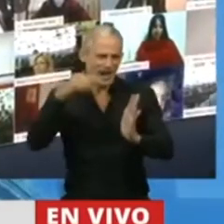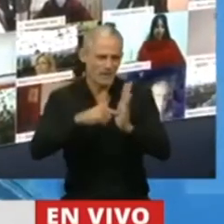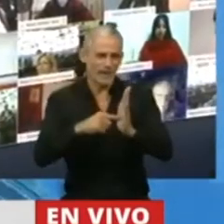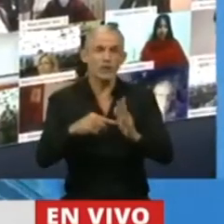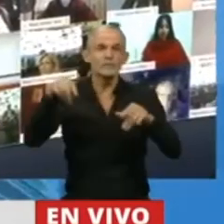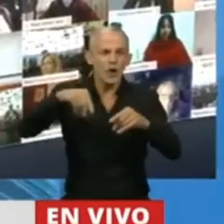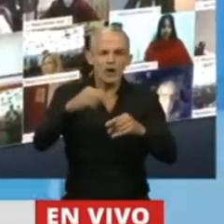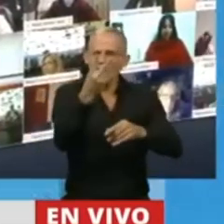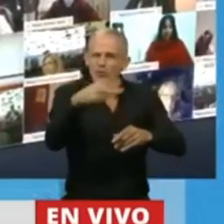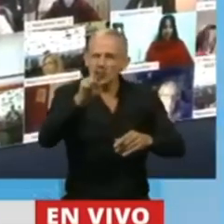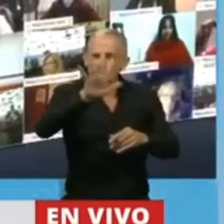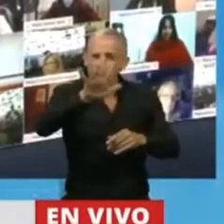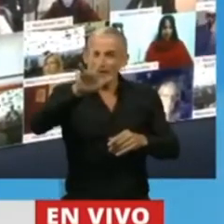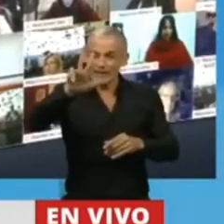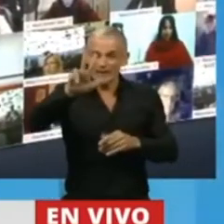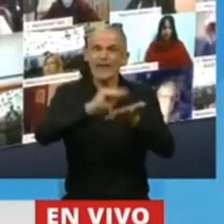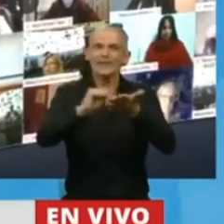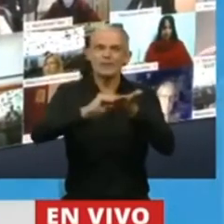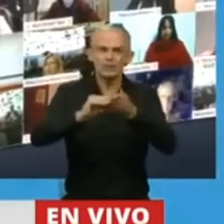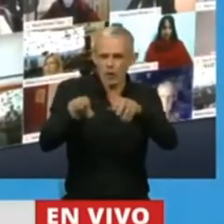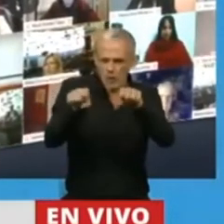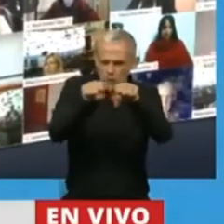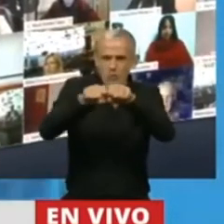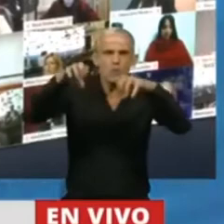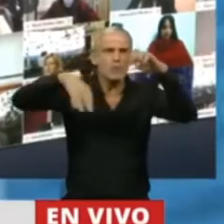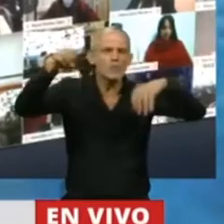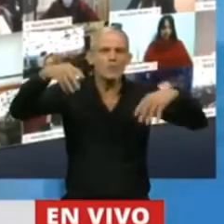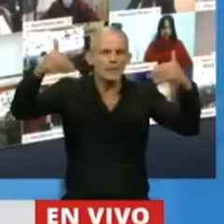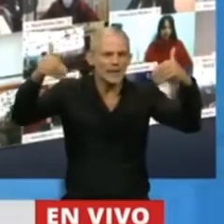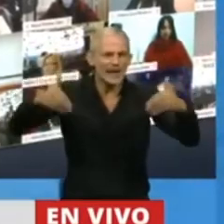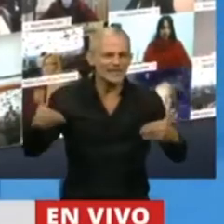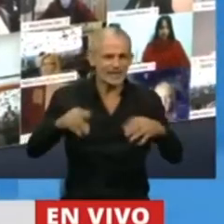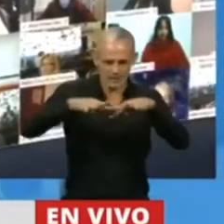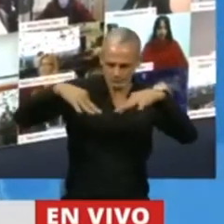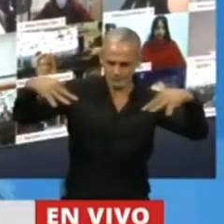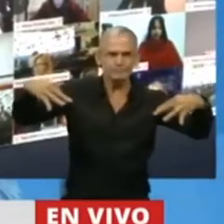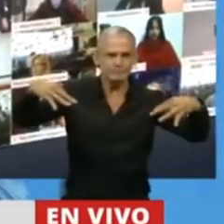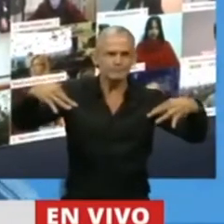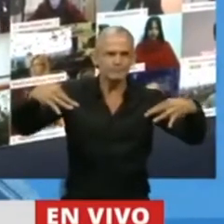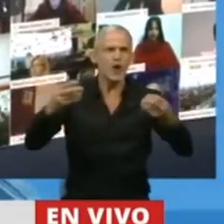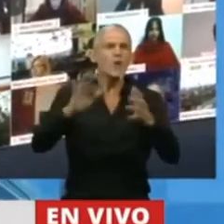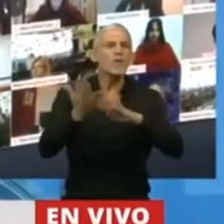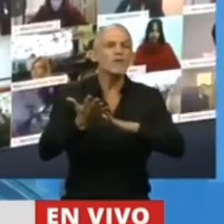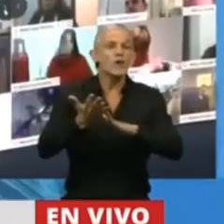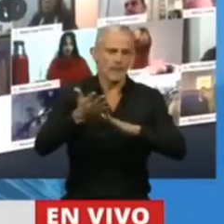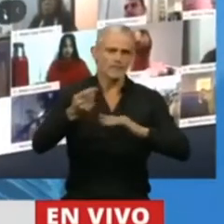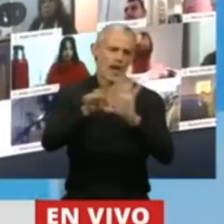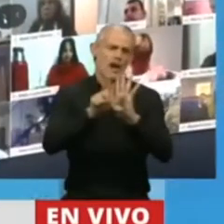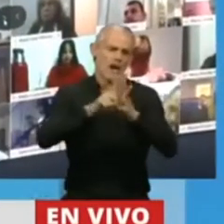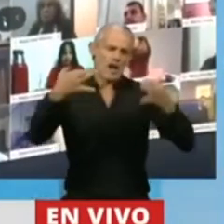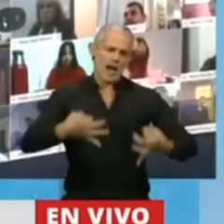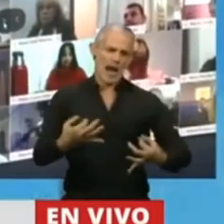253 diputados que estamos presentes dando el cuórum en esta Cámara lo estamos haciendo de manera legal